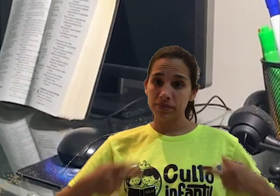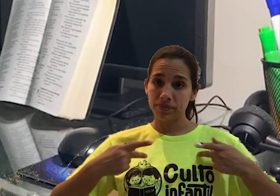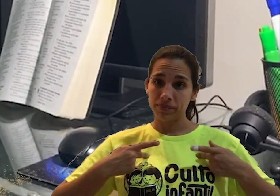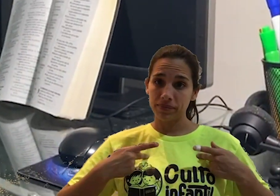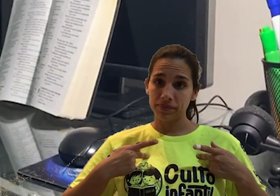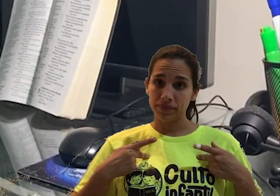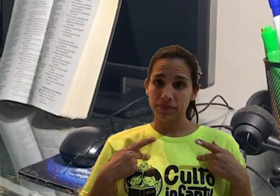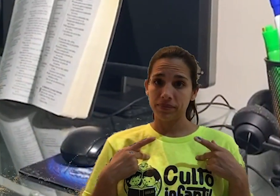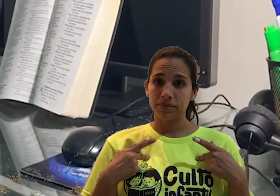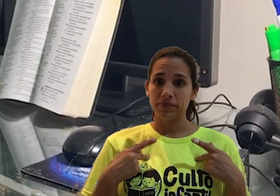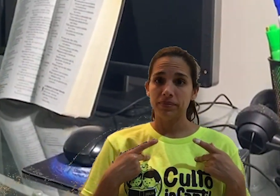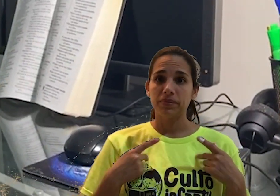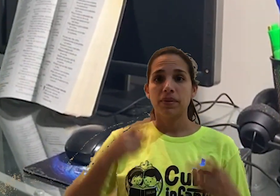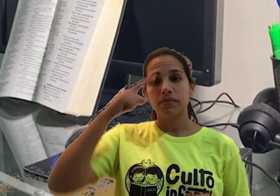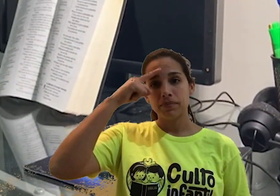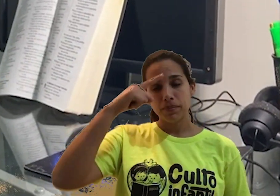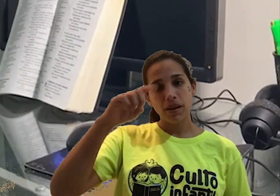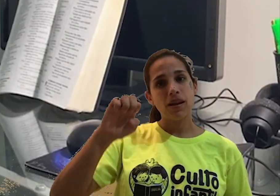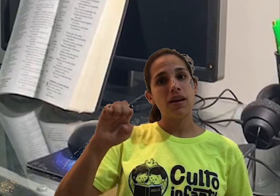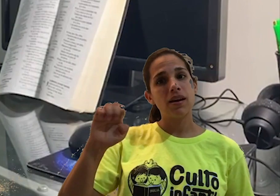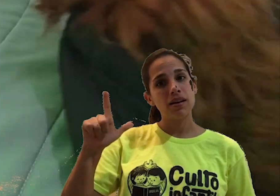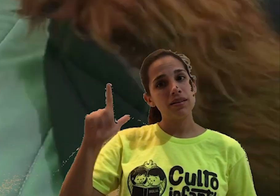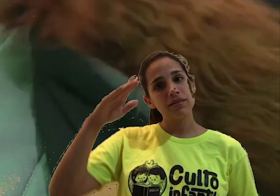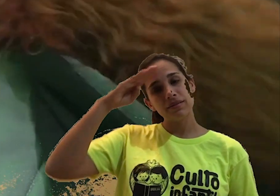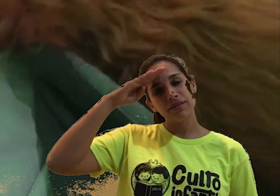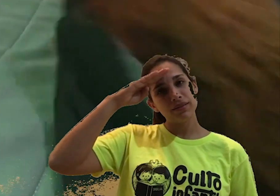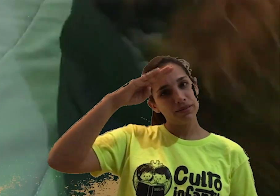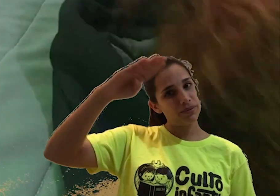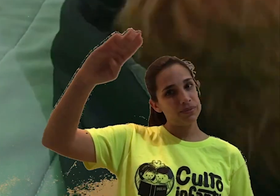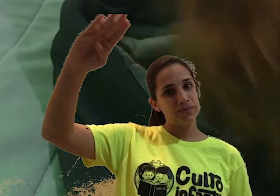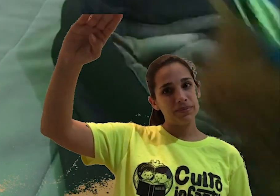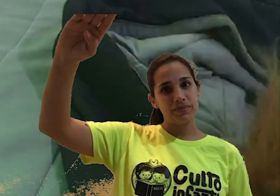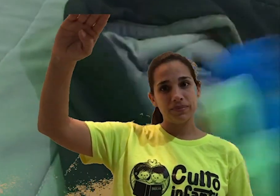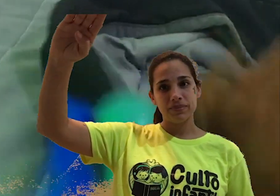para el Señor.